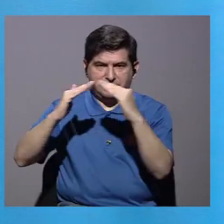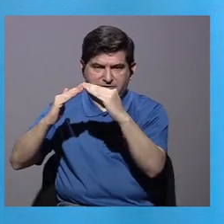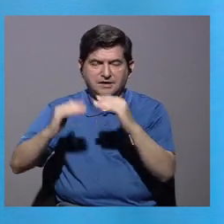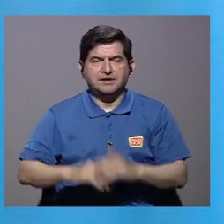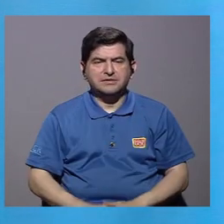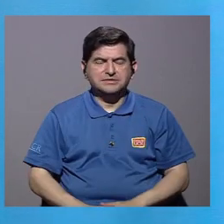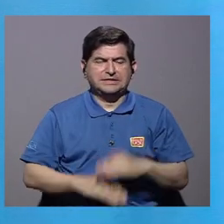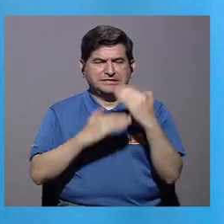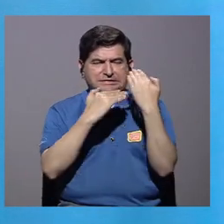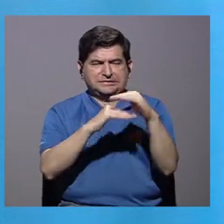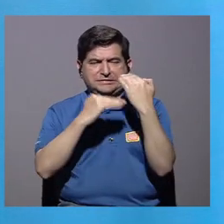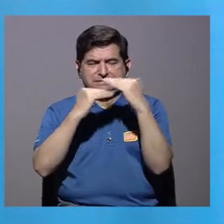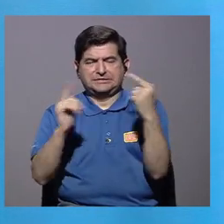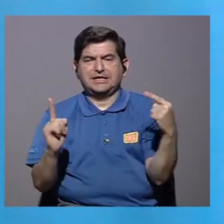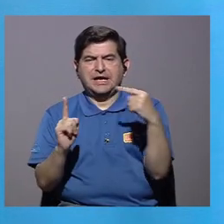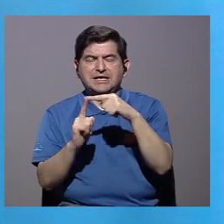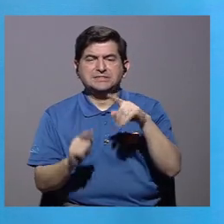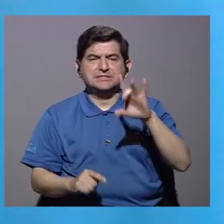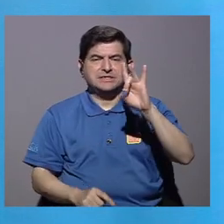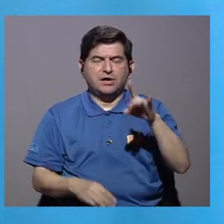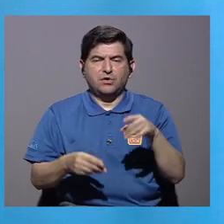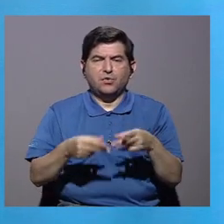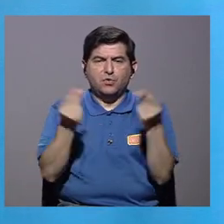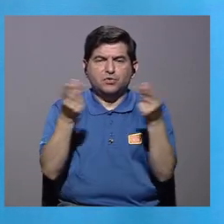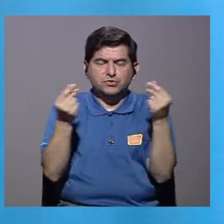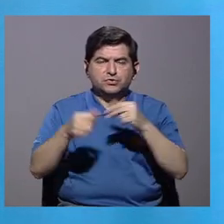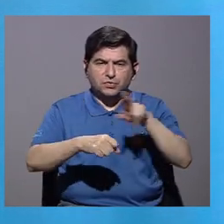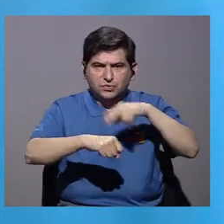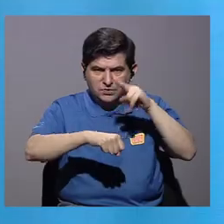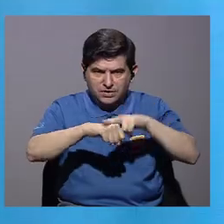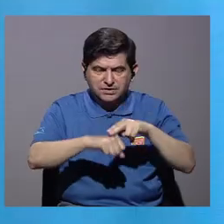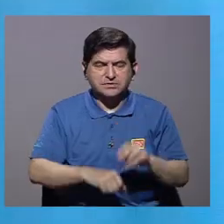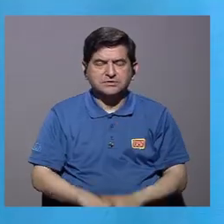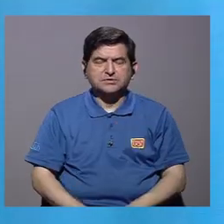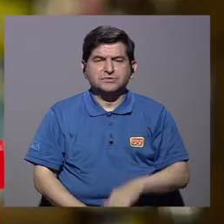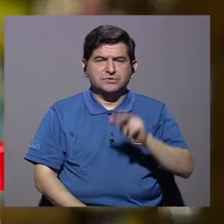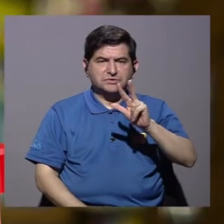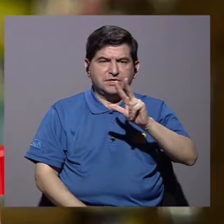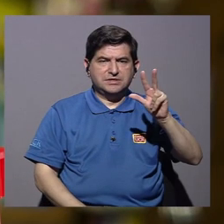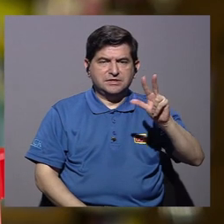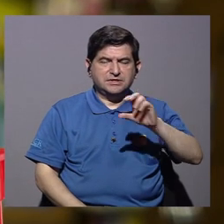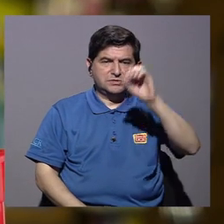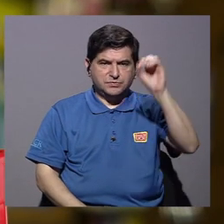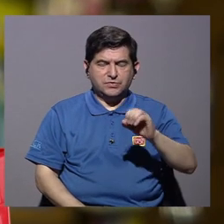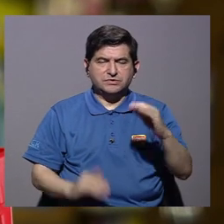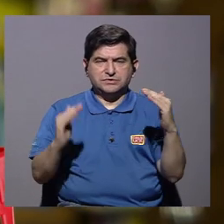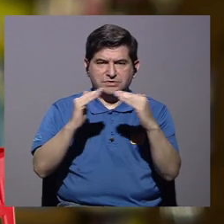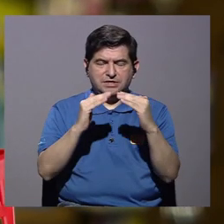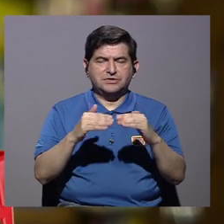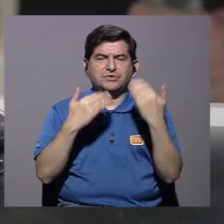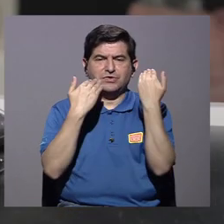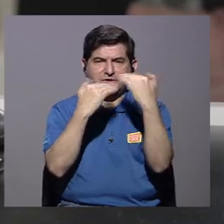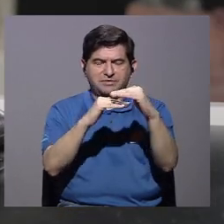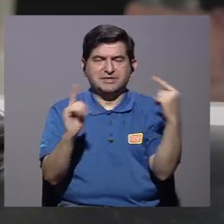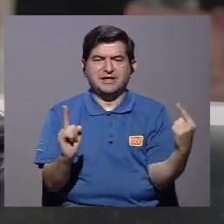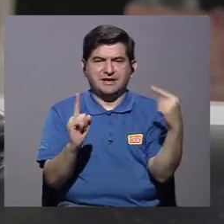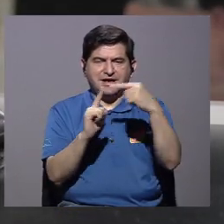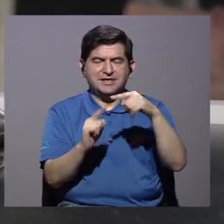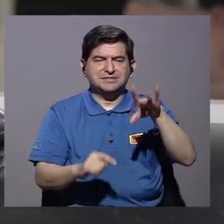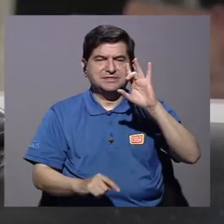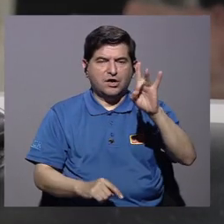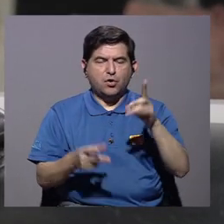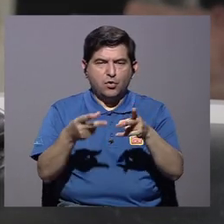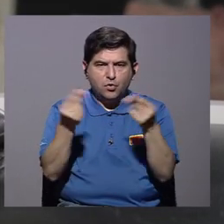% de los hogares están restringiendo hasta 8 gastos en promedio. El 33% de los hogares están